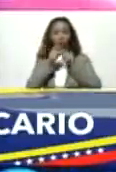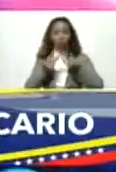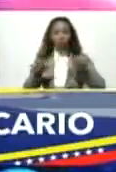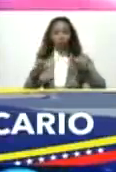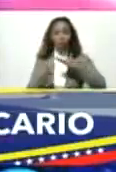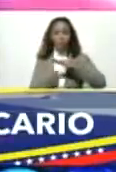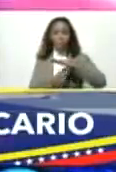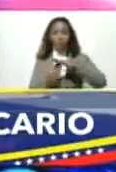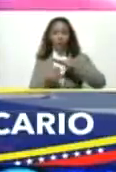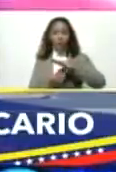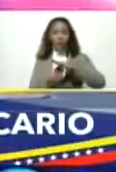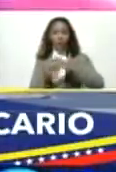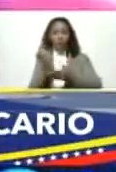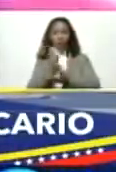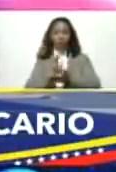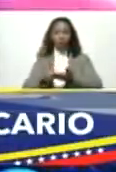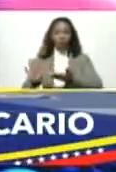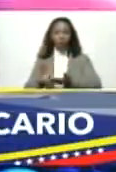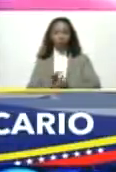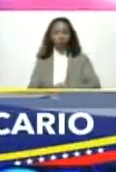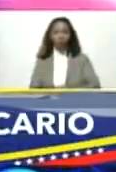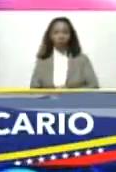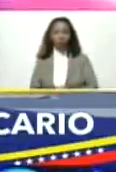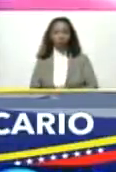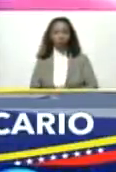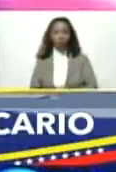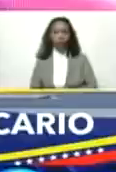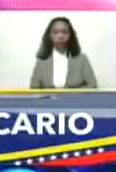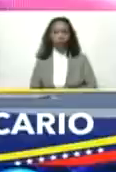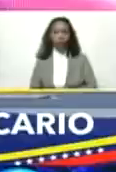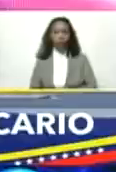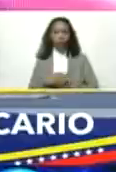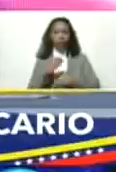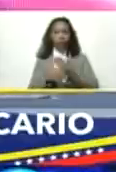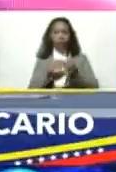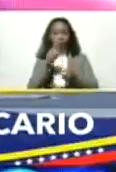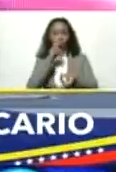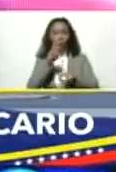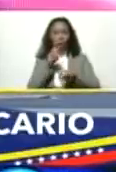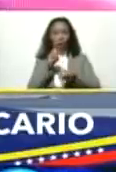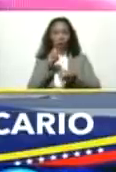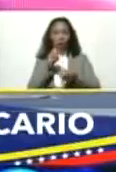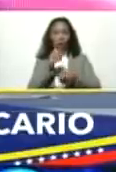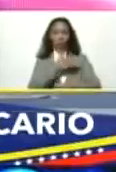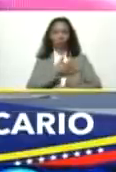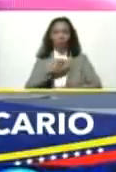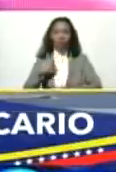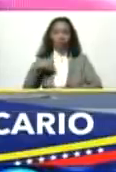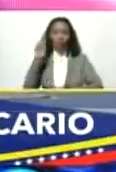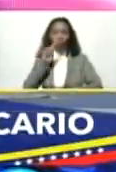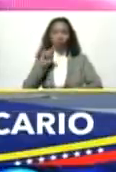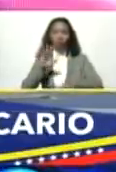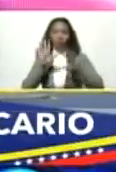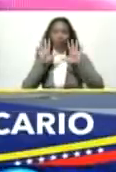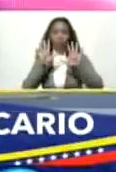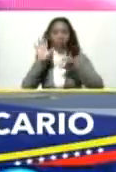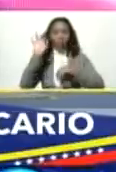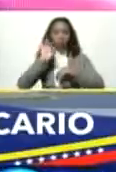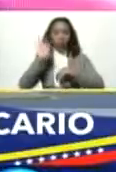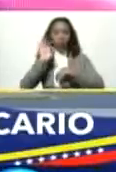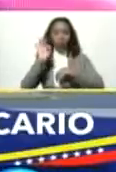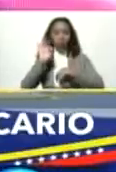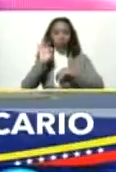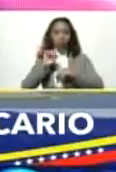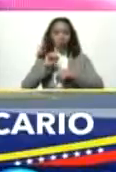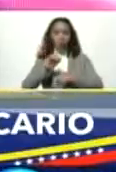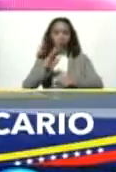crediticia se faculta a los bancos que deseen utilizar un 10% de